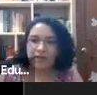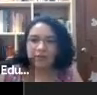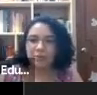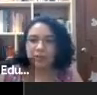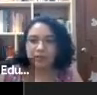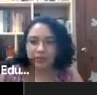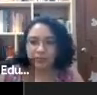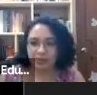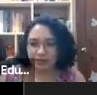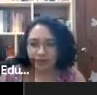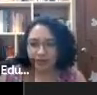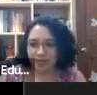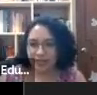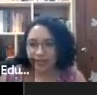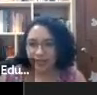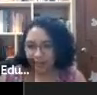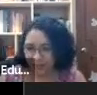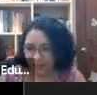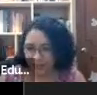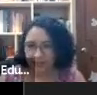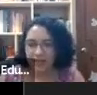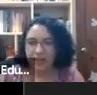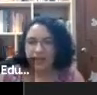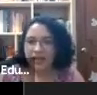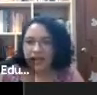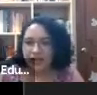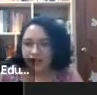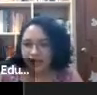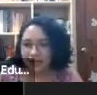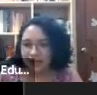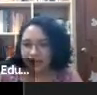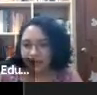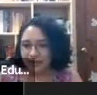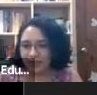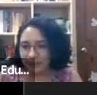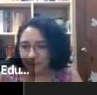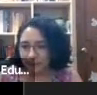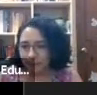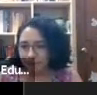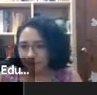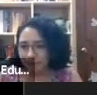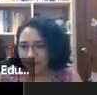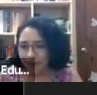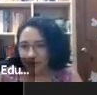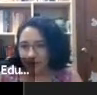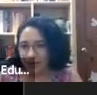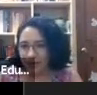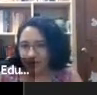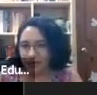Esquivel, felicidades, Luz, por hacernos parte de todas estas experiencias, Gabriela Torres,